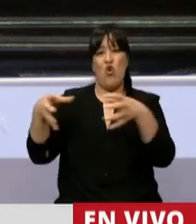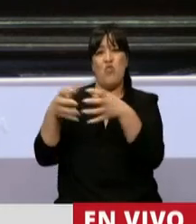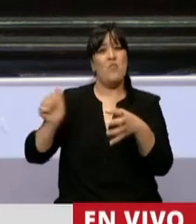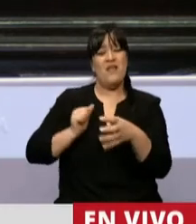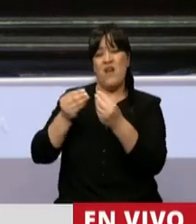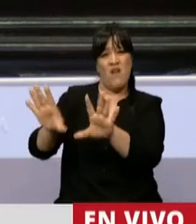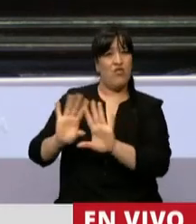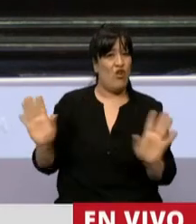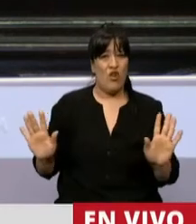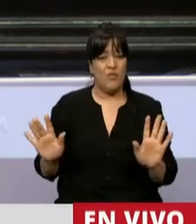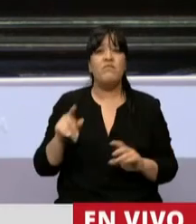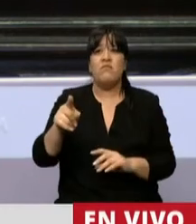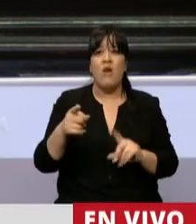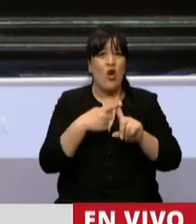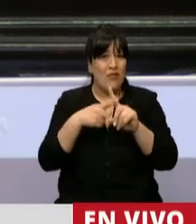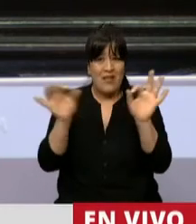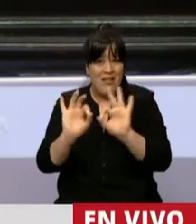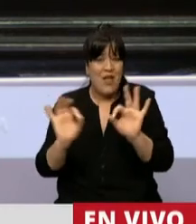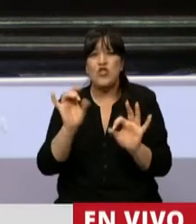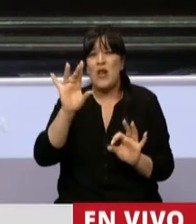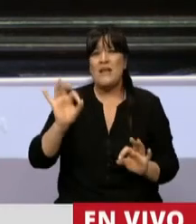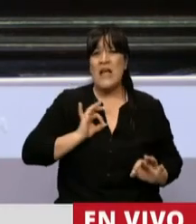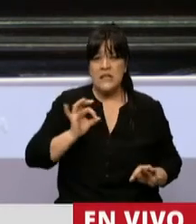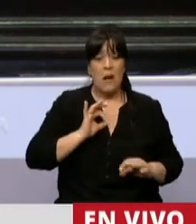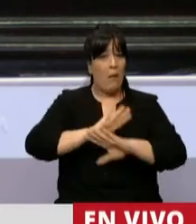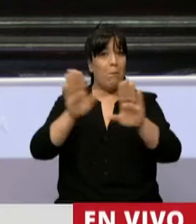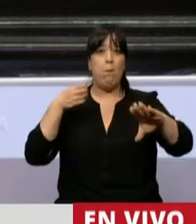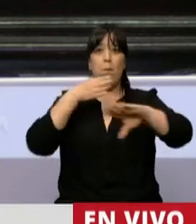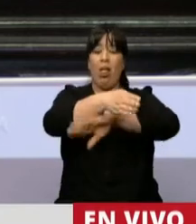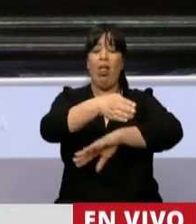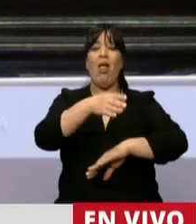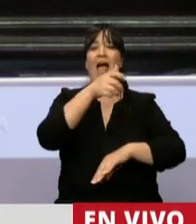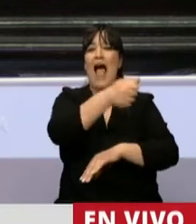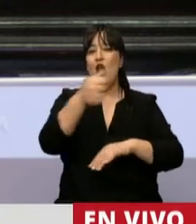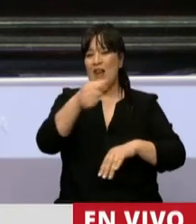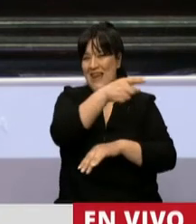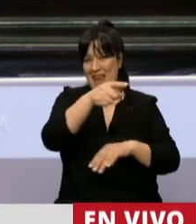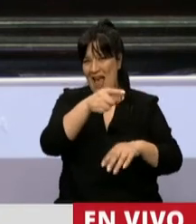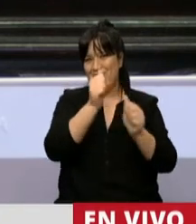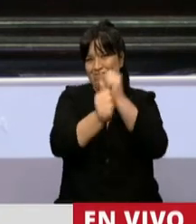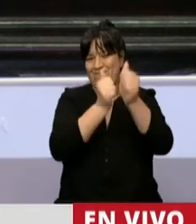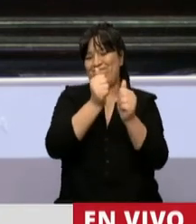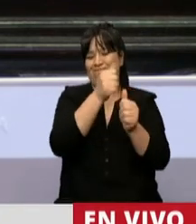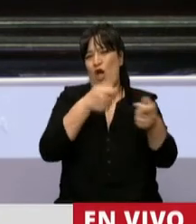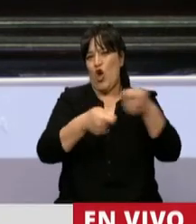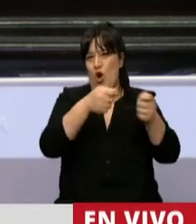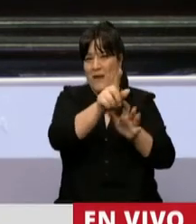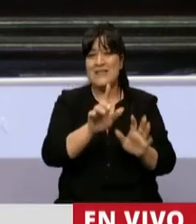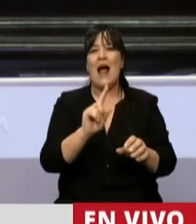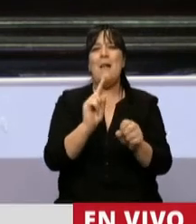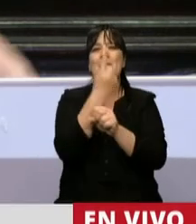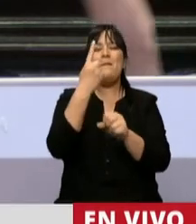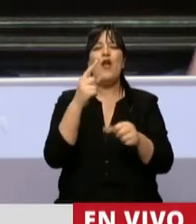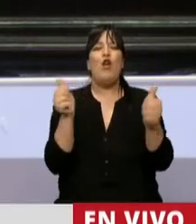ningún contacto, rindiendo exámenes solamente, logró ingresar a una aerolínea comercial, primero como